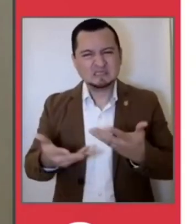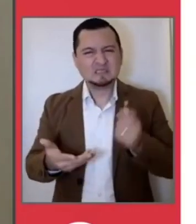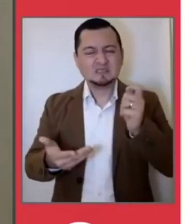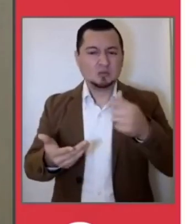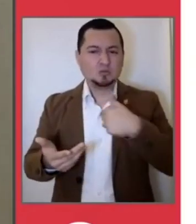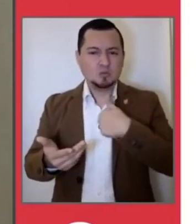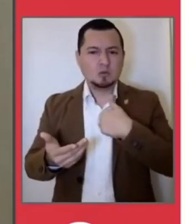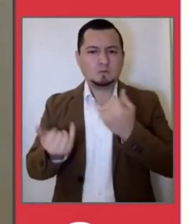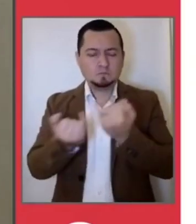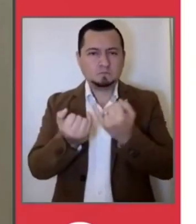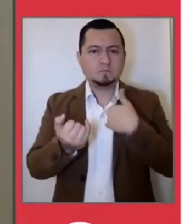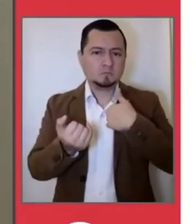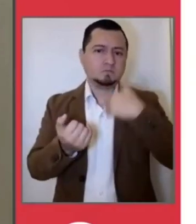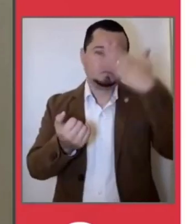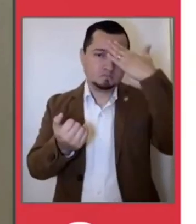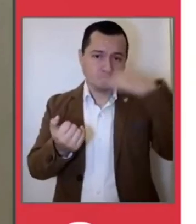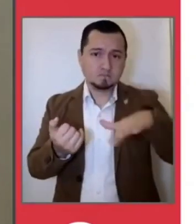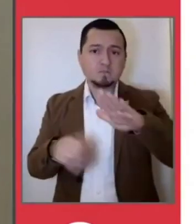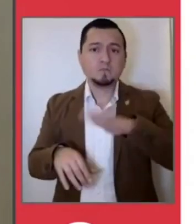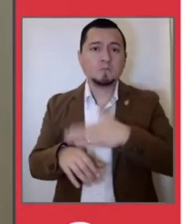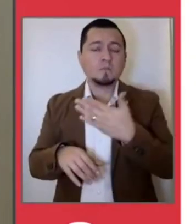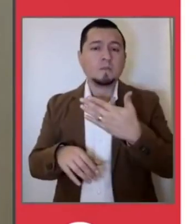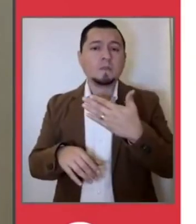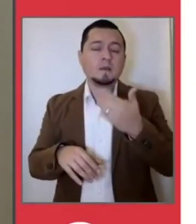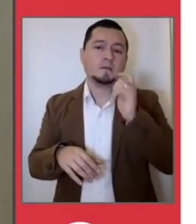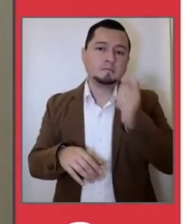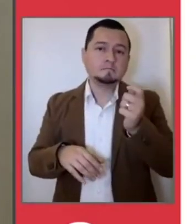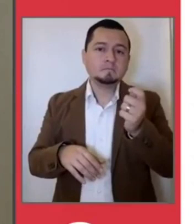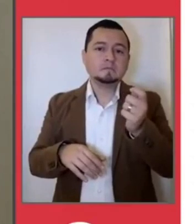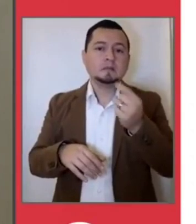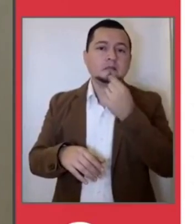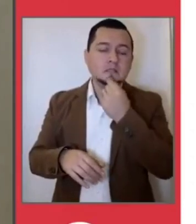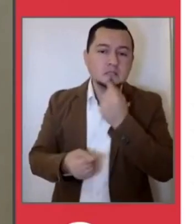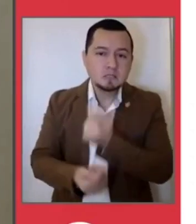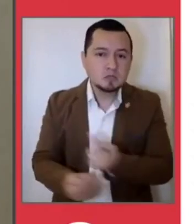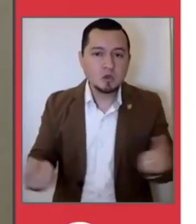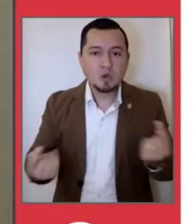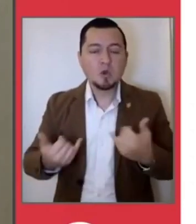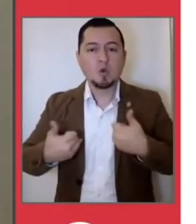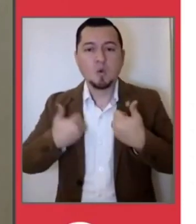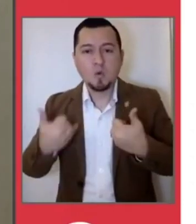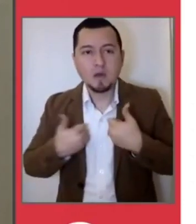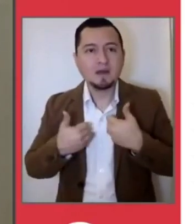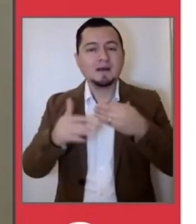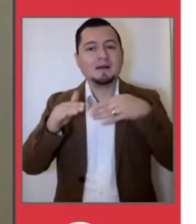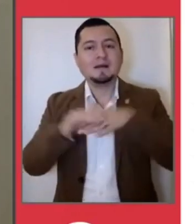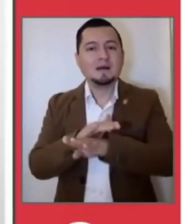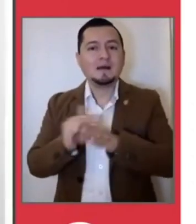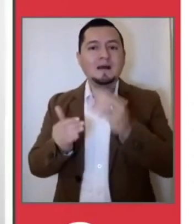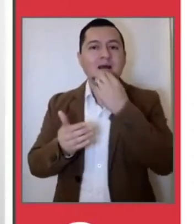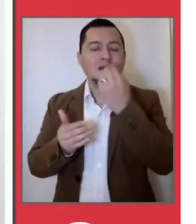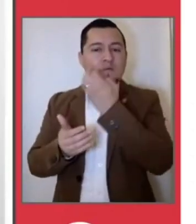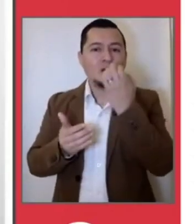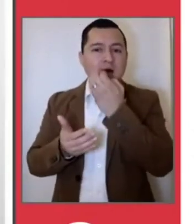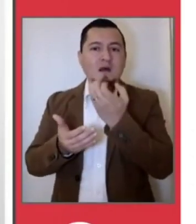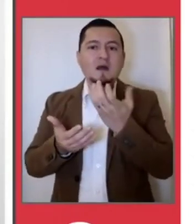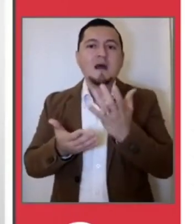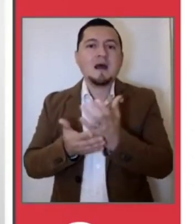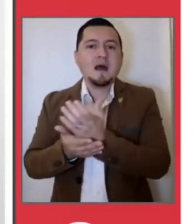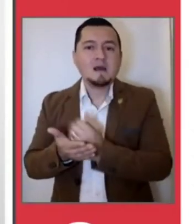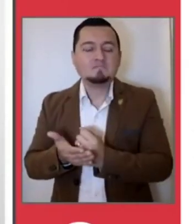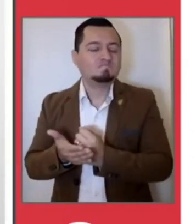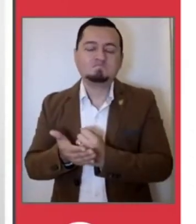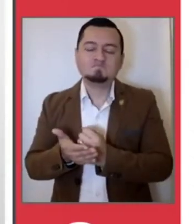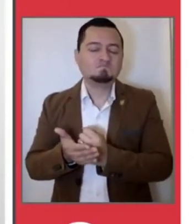yo también soy consciente de la urgencia que tenemos de que los niños, los jóvenes, regresen a clases presenciales. Pero en este momento,